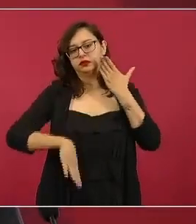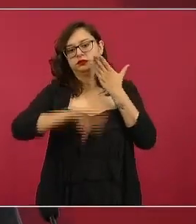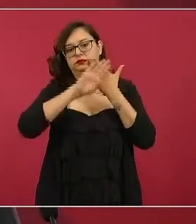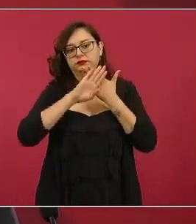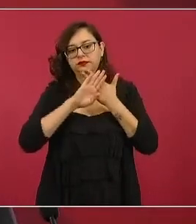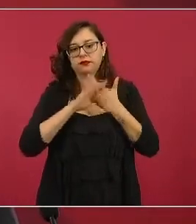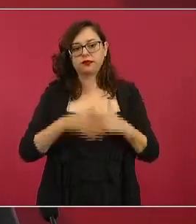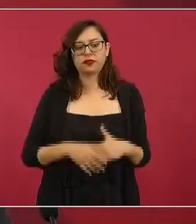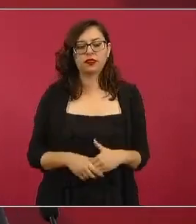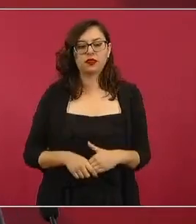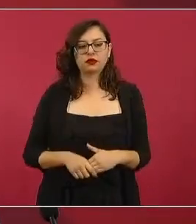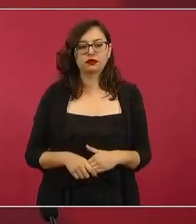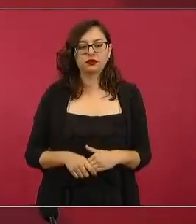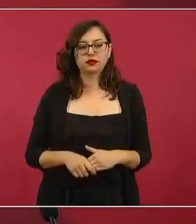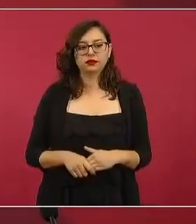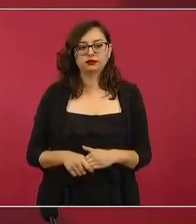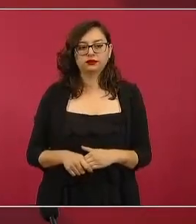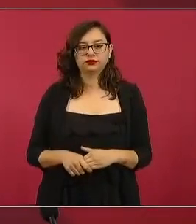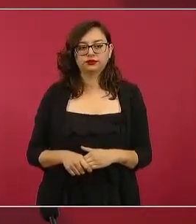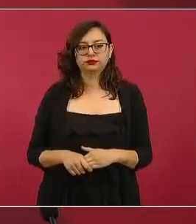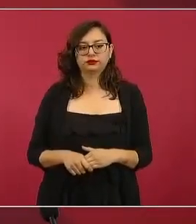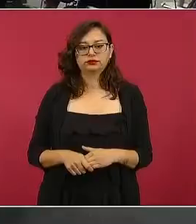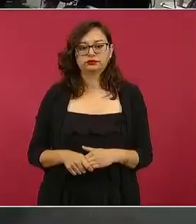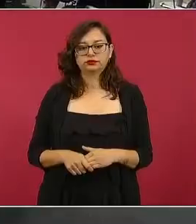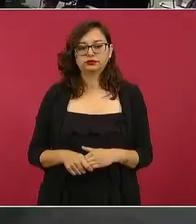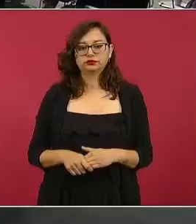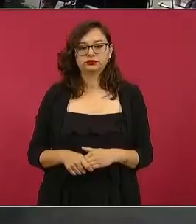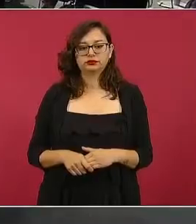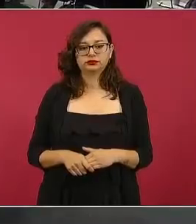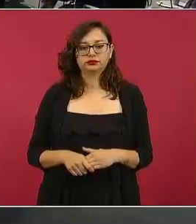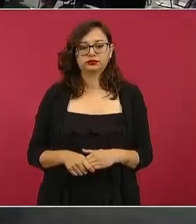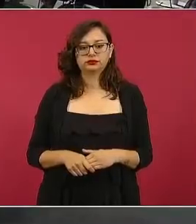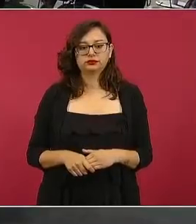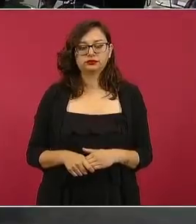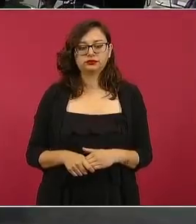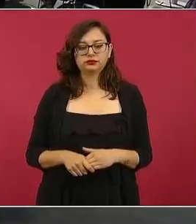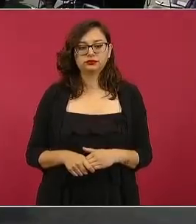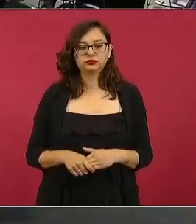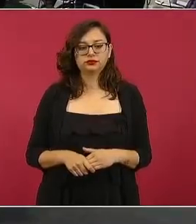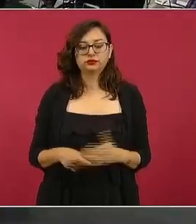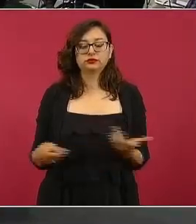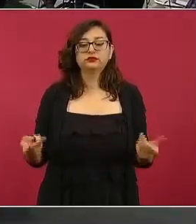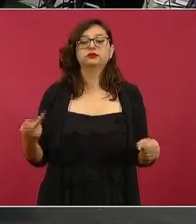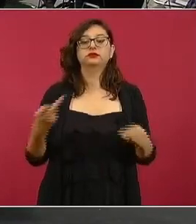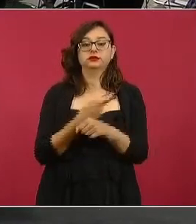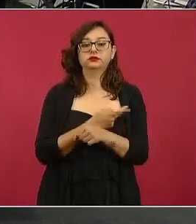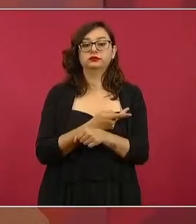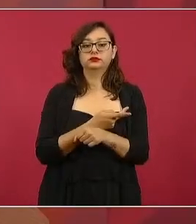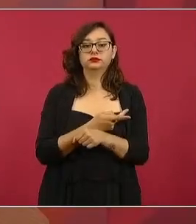porque cuando hay acciones